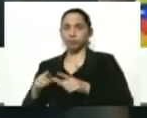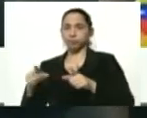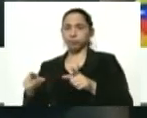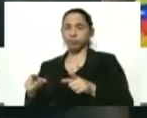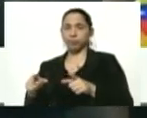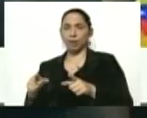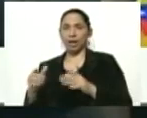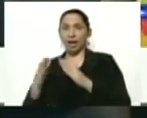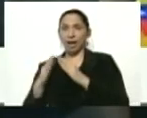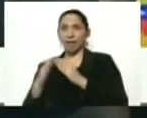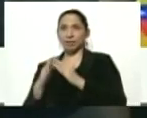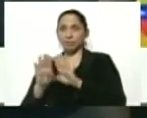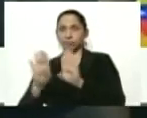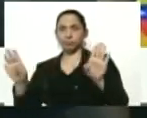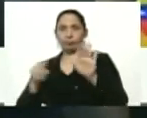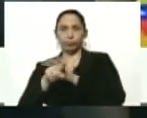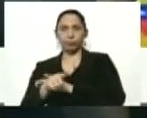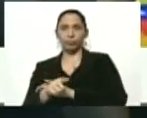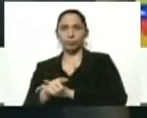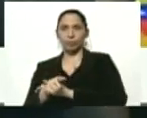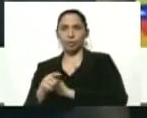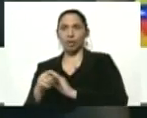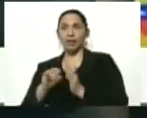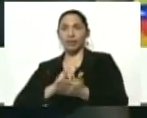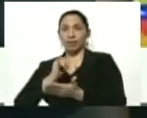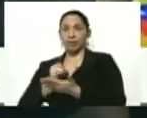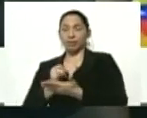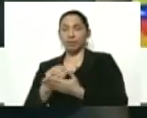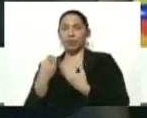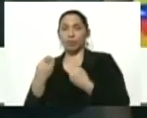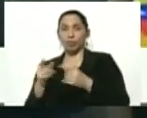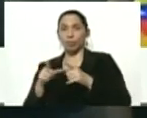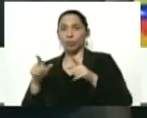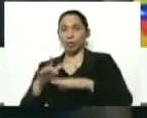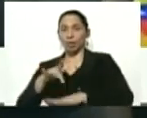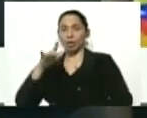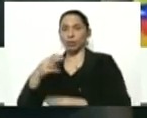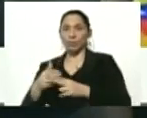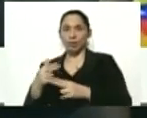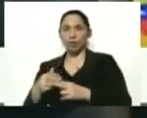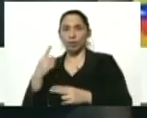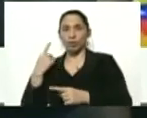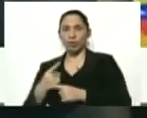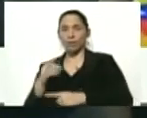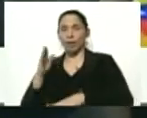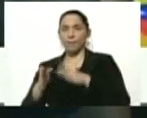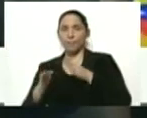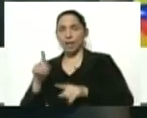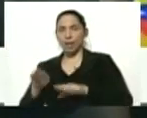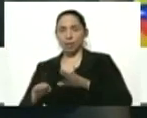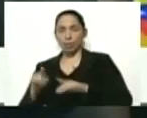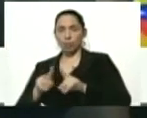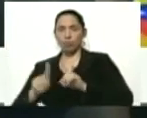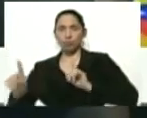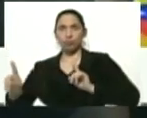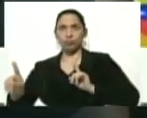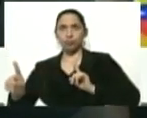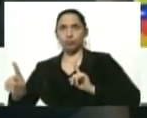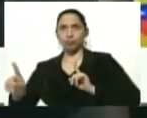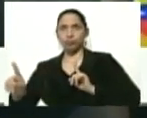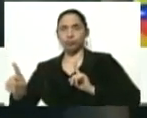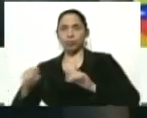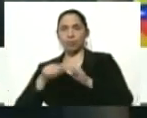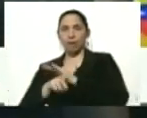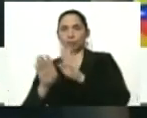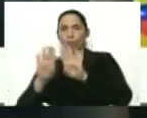ascensor, debemos identificar claramente como sitio de alto riesgo y debe haber al menos un metro entre persona y persona dentro